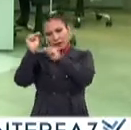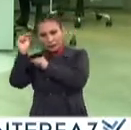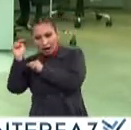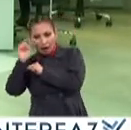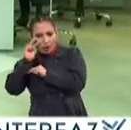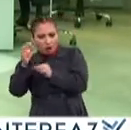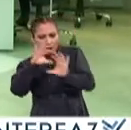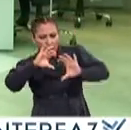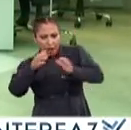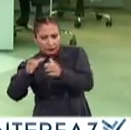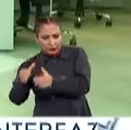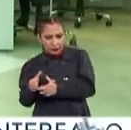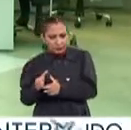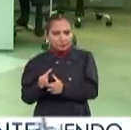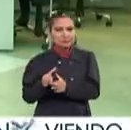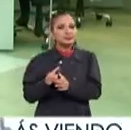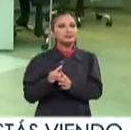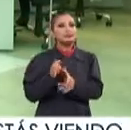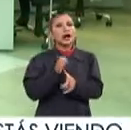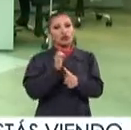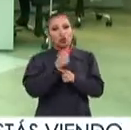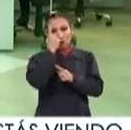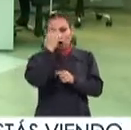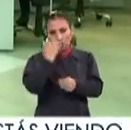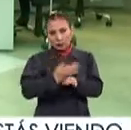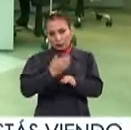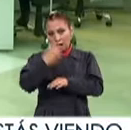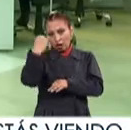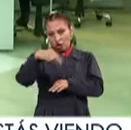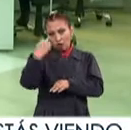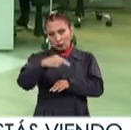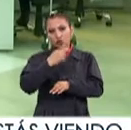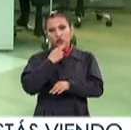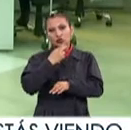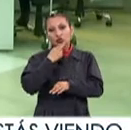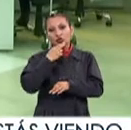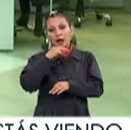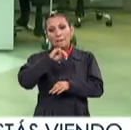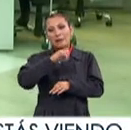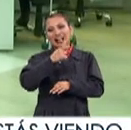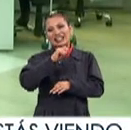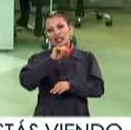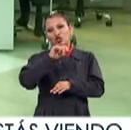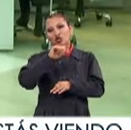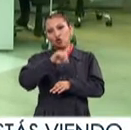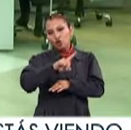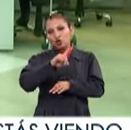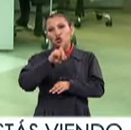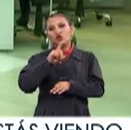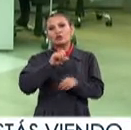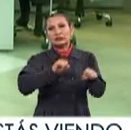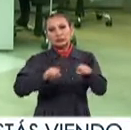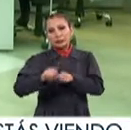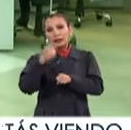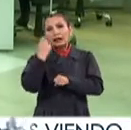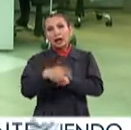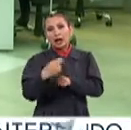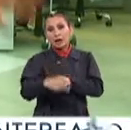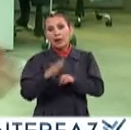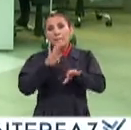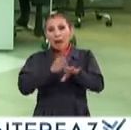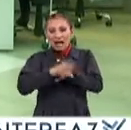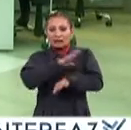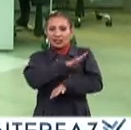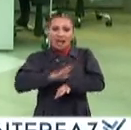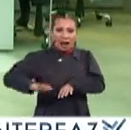sismos, poderlos clasificar Y entonces la que usamos actualmente, la magnitud de momento sísmico Es una forma